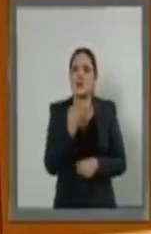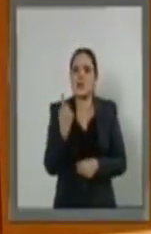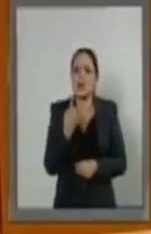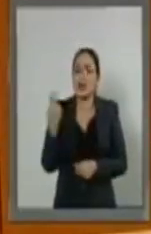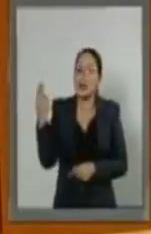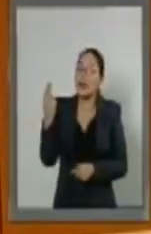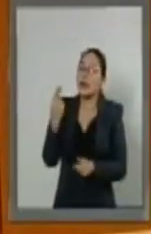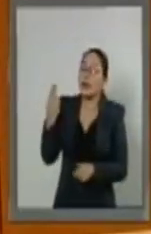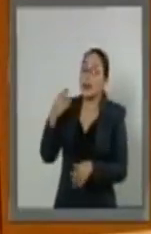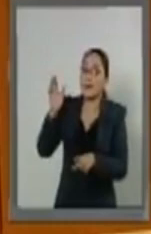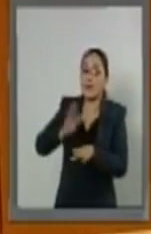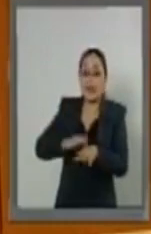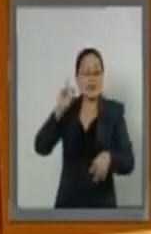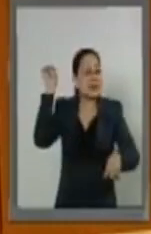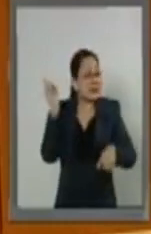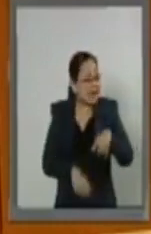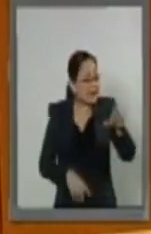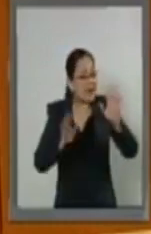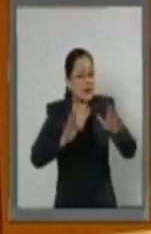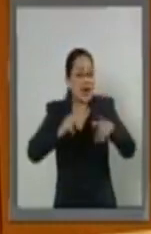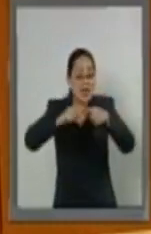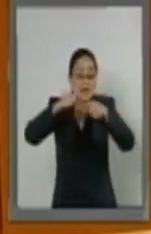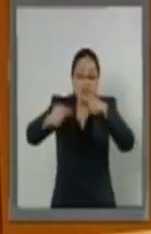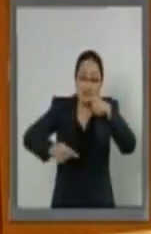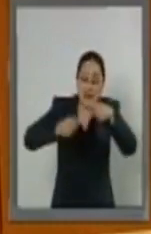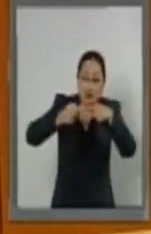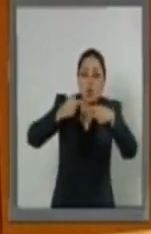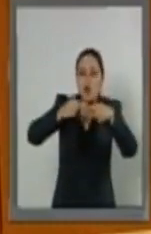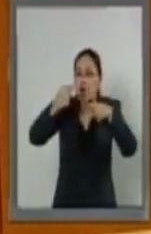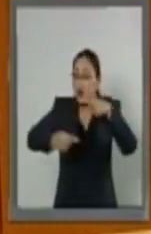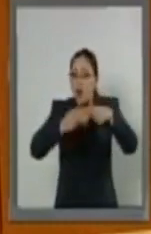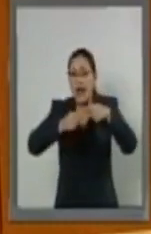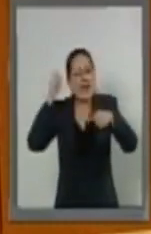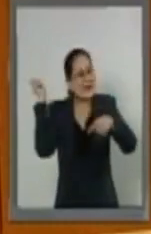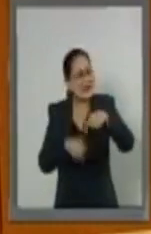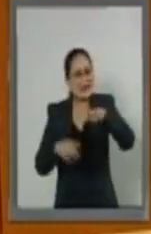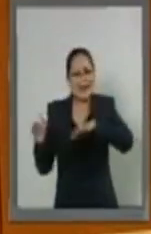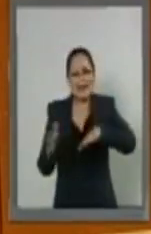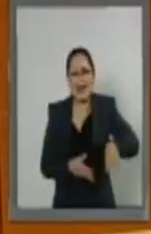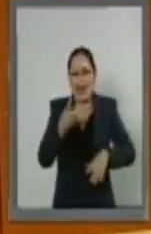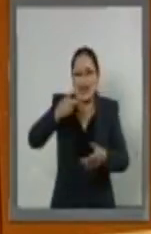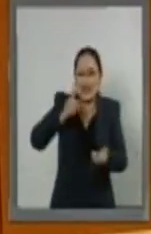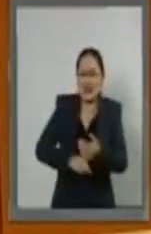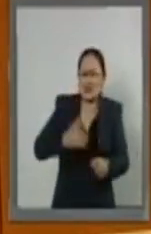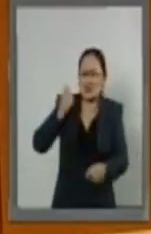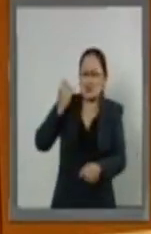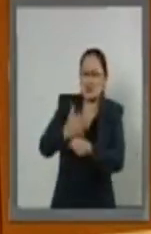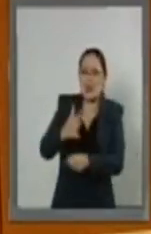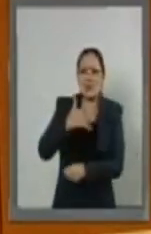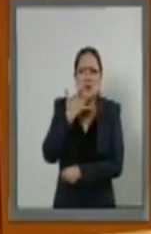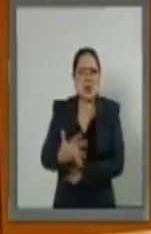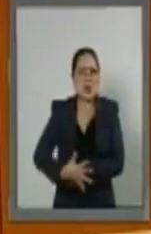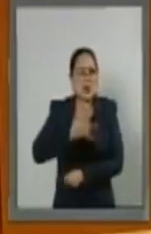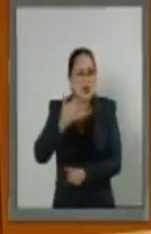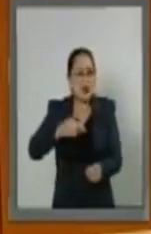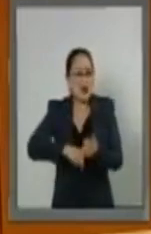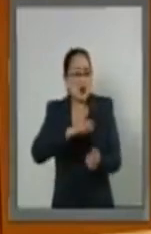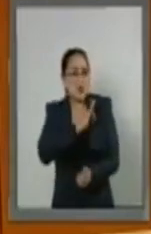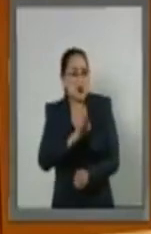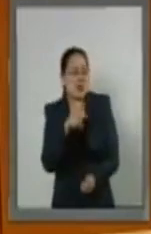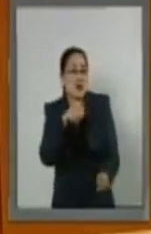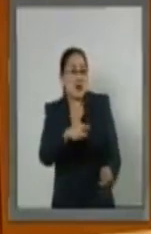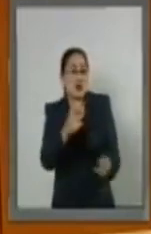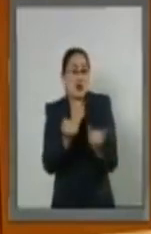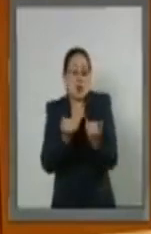precisamente romper, romper esta estructura mafiosa que permite, que permite que se